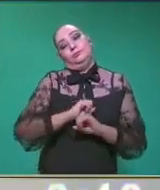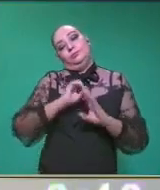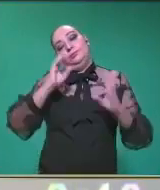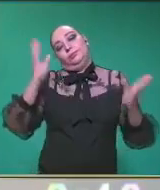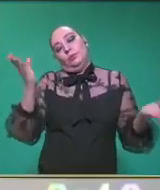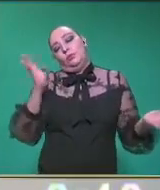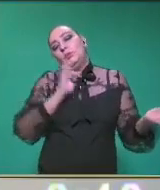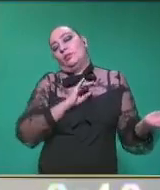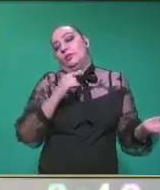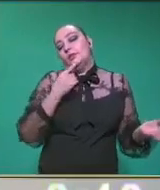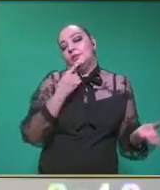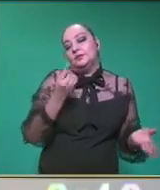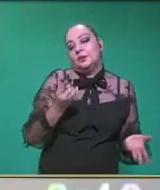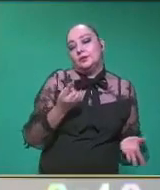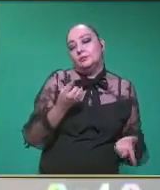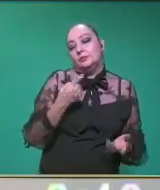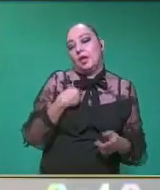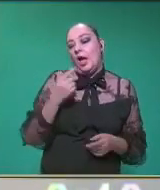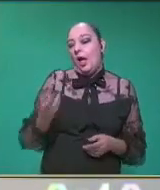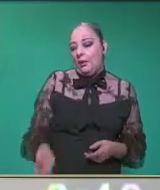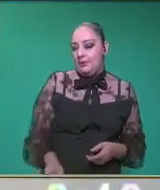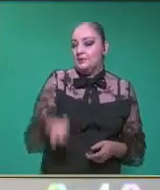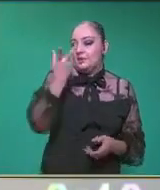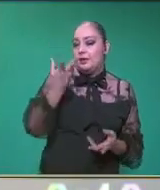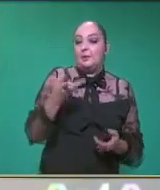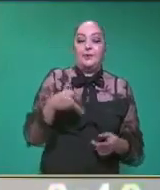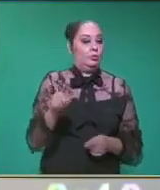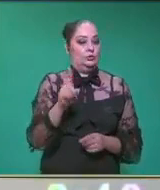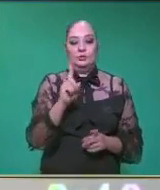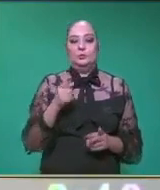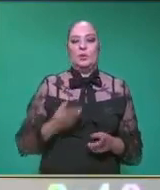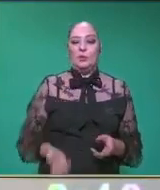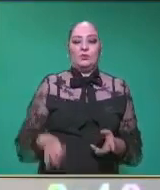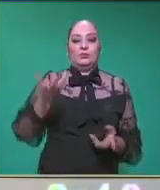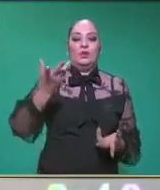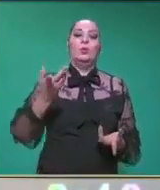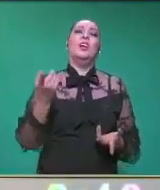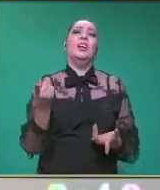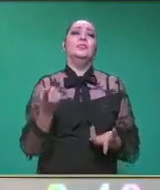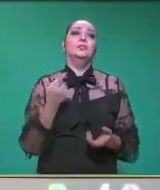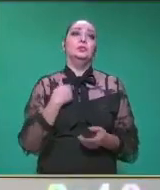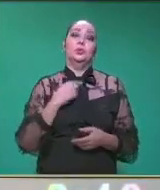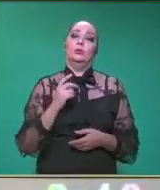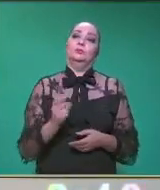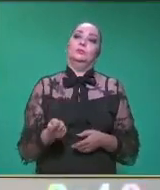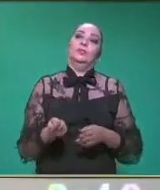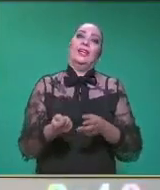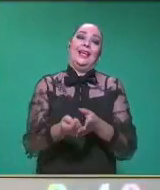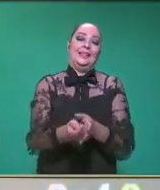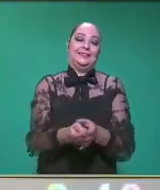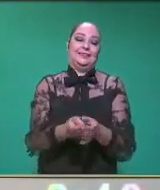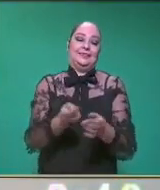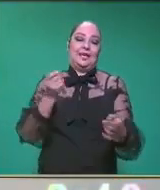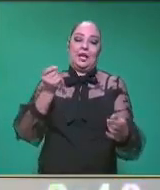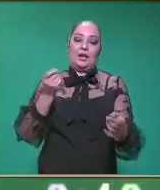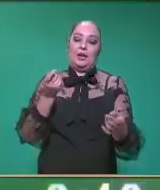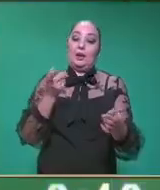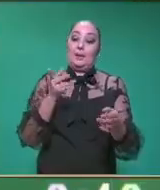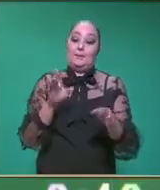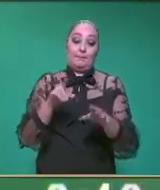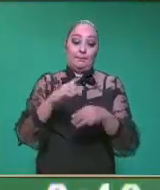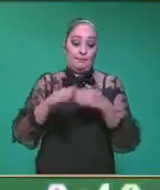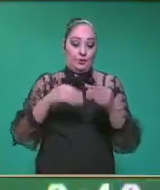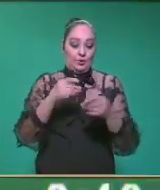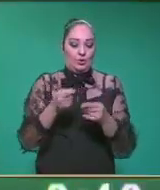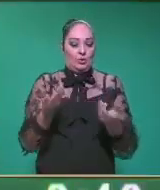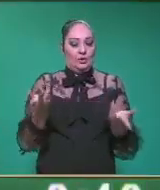Se podría considerar que lanzarla, pero no la estábamos lanzando. Lo que estábamos haciendo era estirar. Estirar, ¿qué? Este pañuelo que